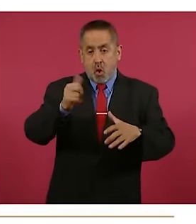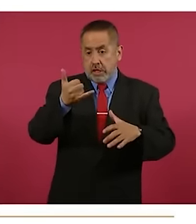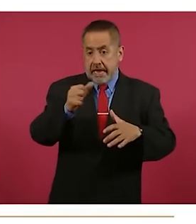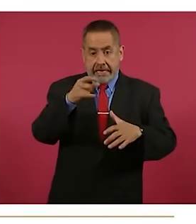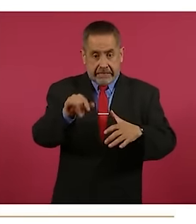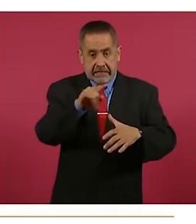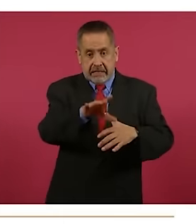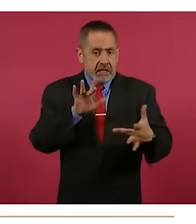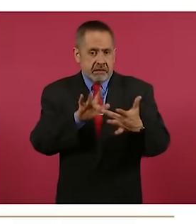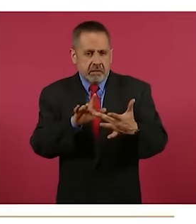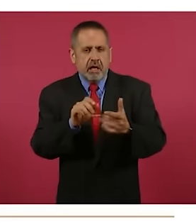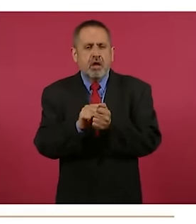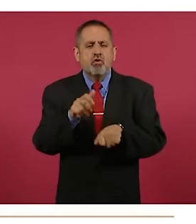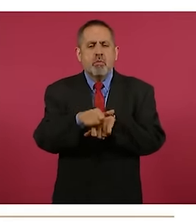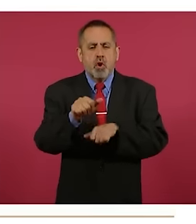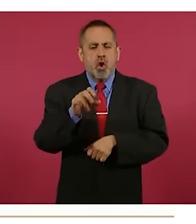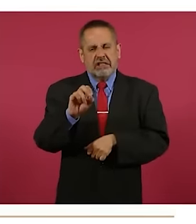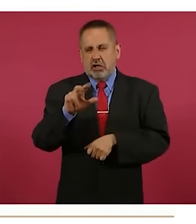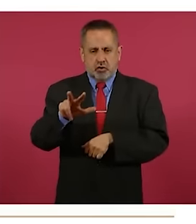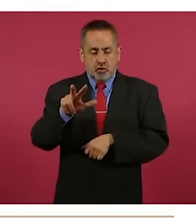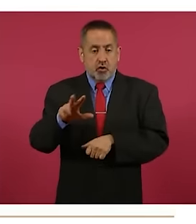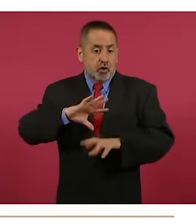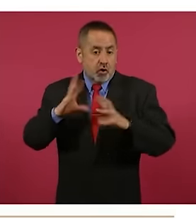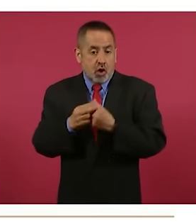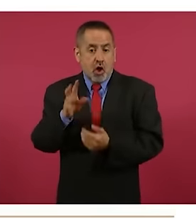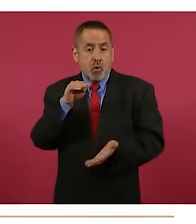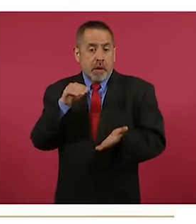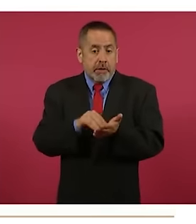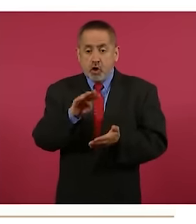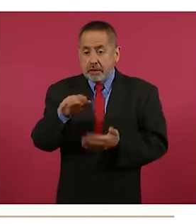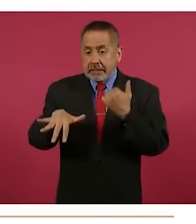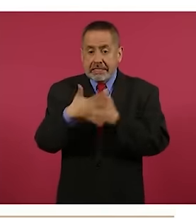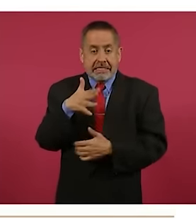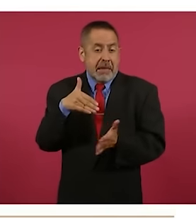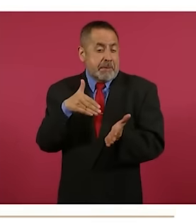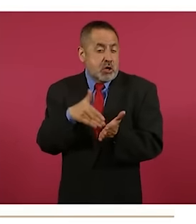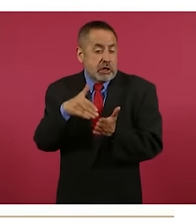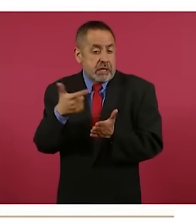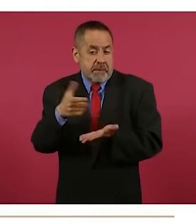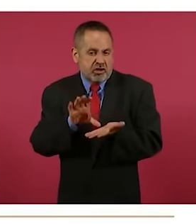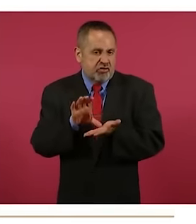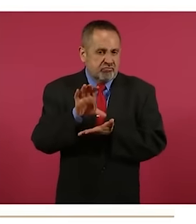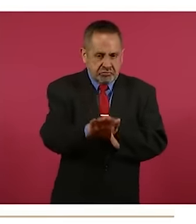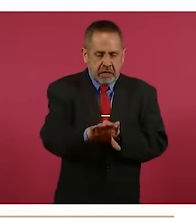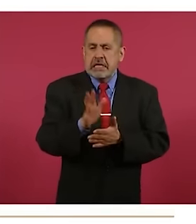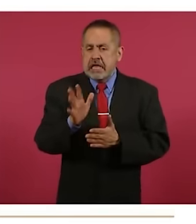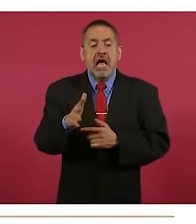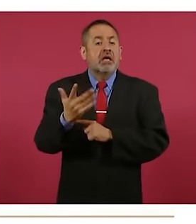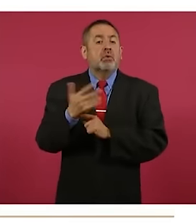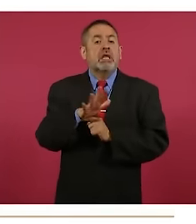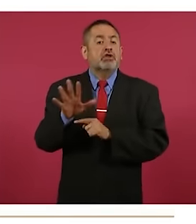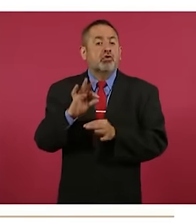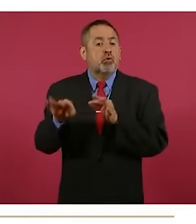distrito de Riego 018 tiene una inversión de 9 mil 915 millones de pesos. Llevamos un avance del 55